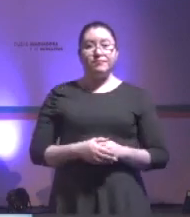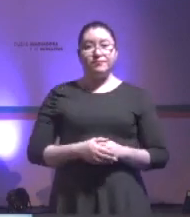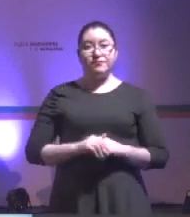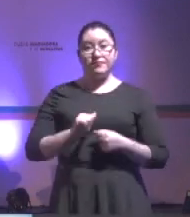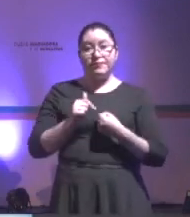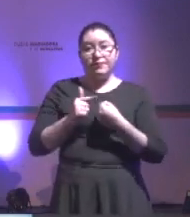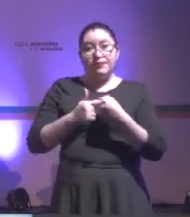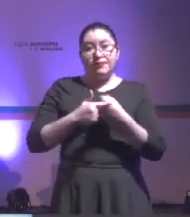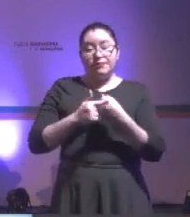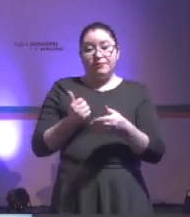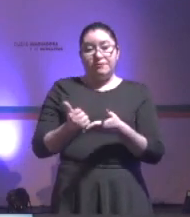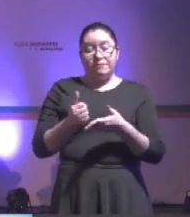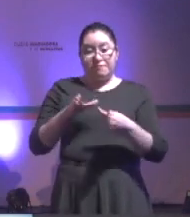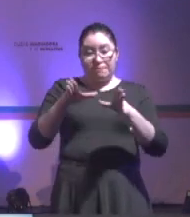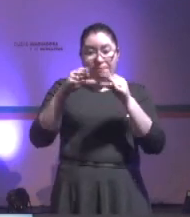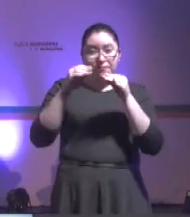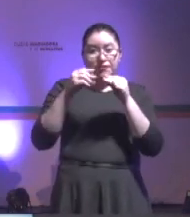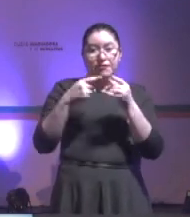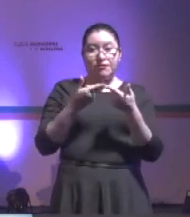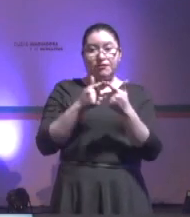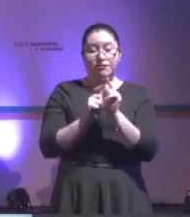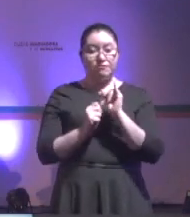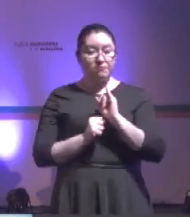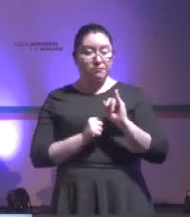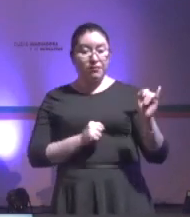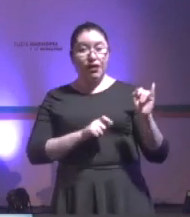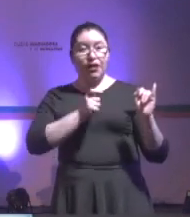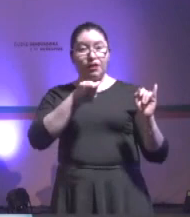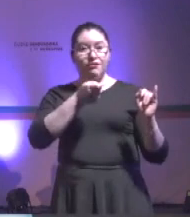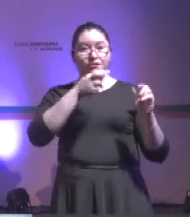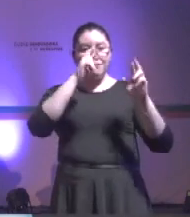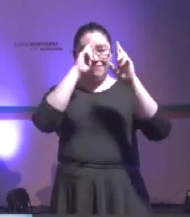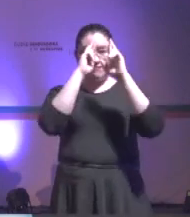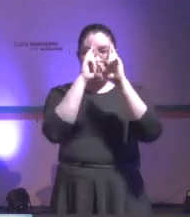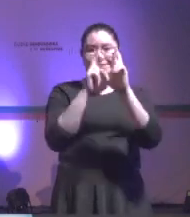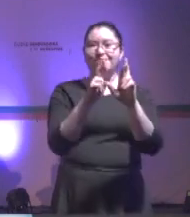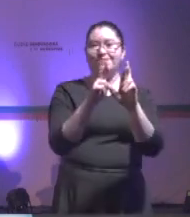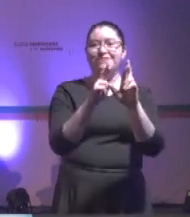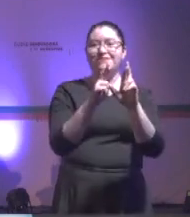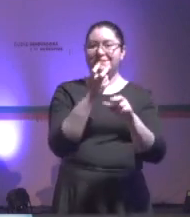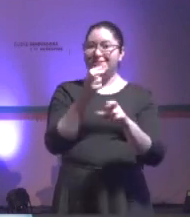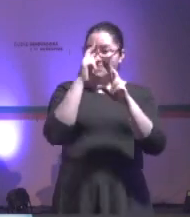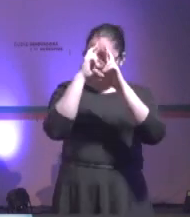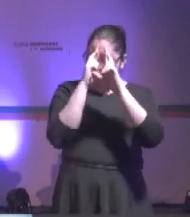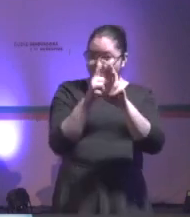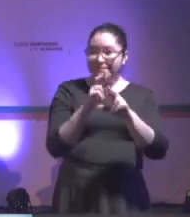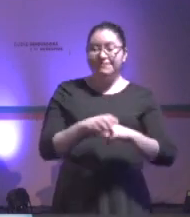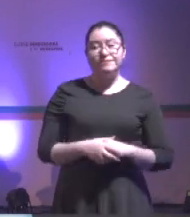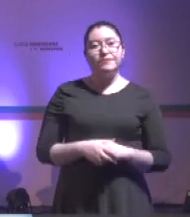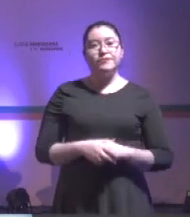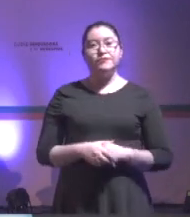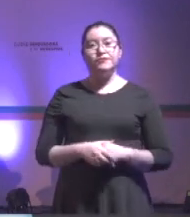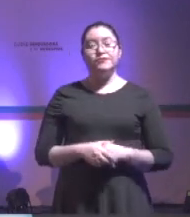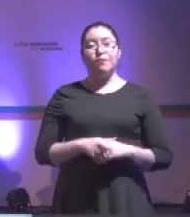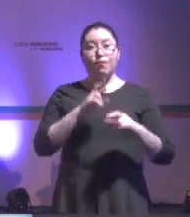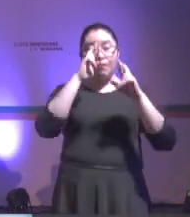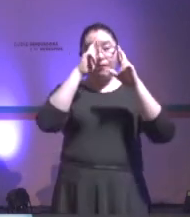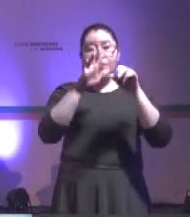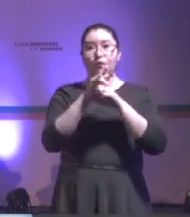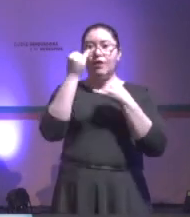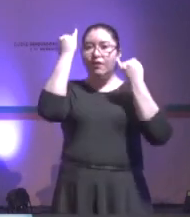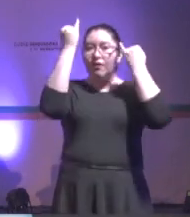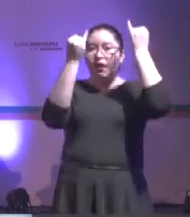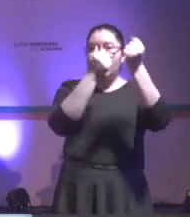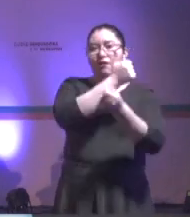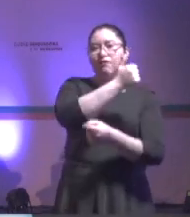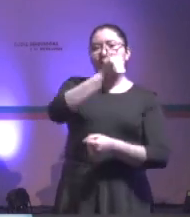me enseñó la izquierda es a respetar, si algo me enseñó la izquierda es a respetar las ideologías de